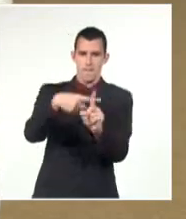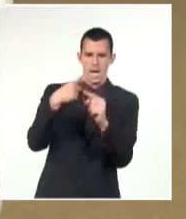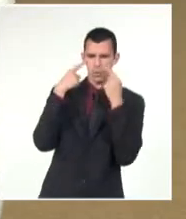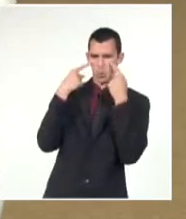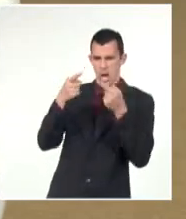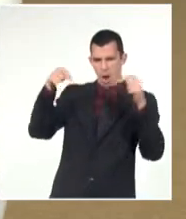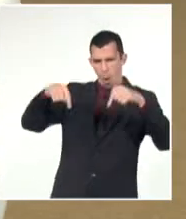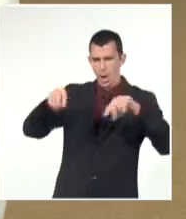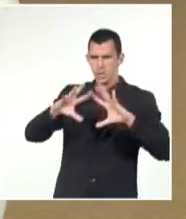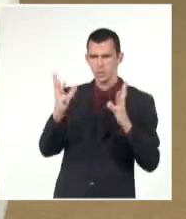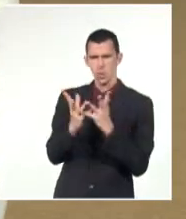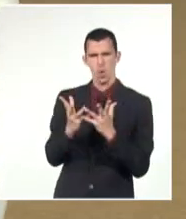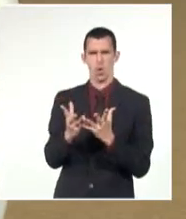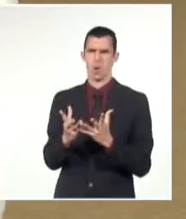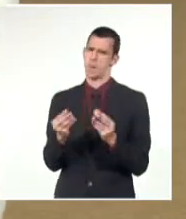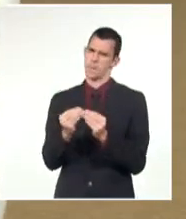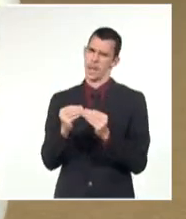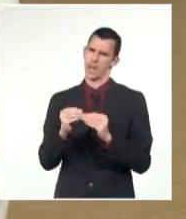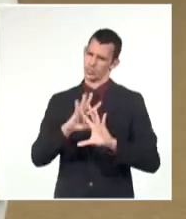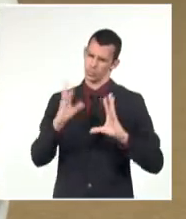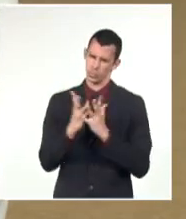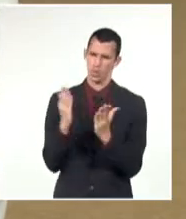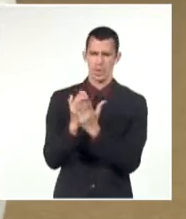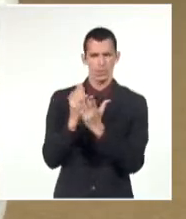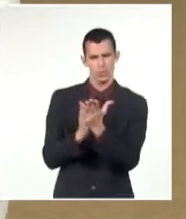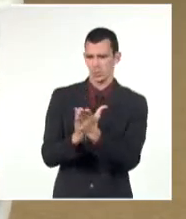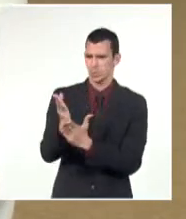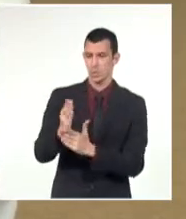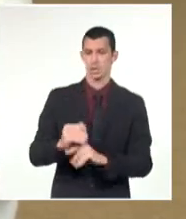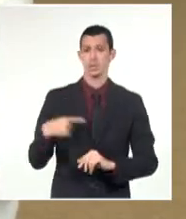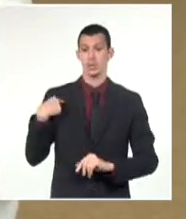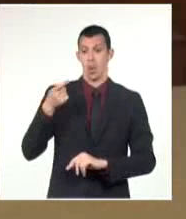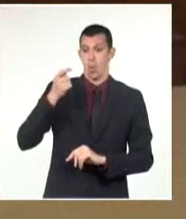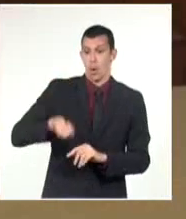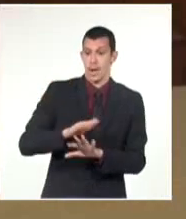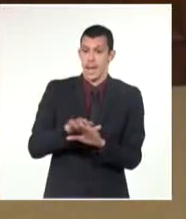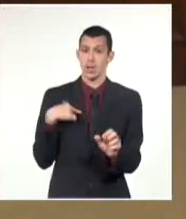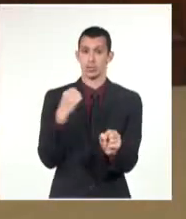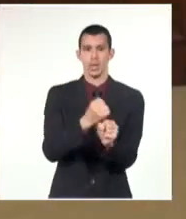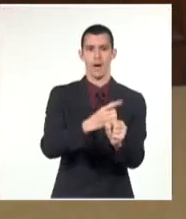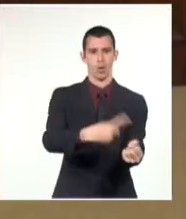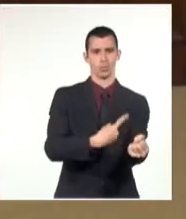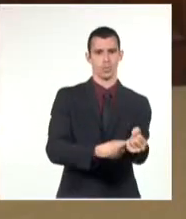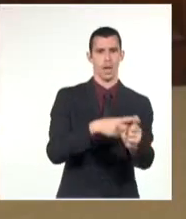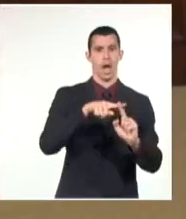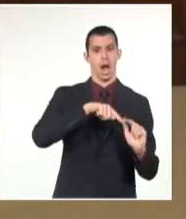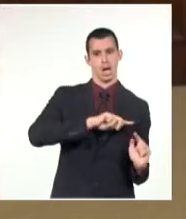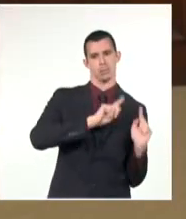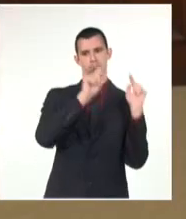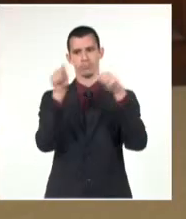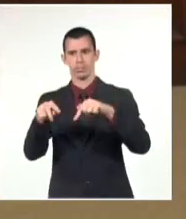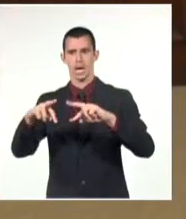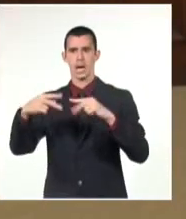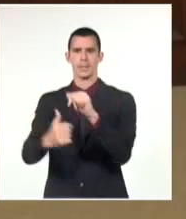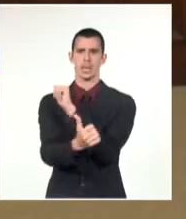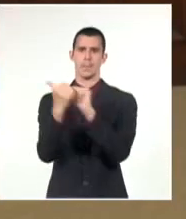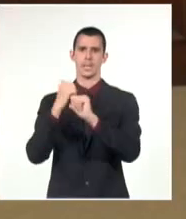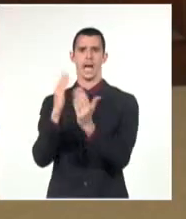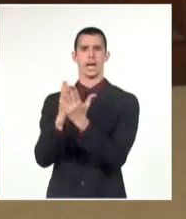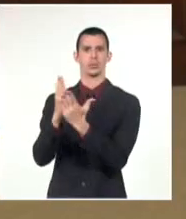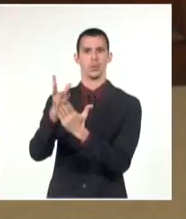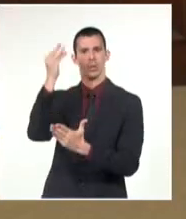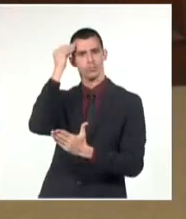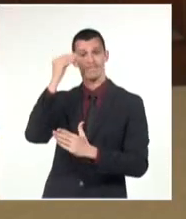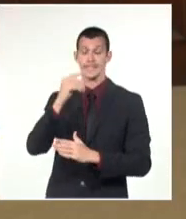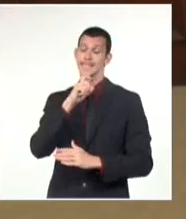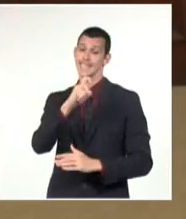también tiene seguir estudiando, volver a las aulas, prepararse. También va a tributar toda esta preparación que